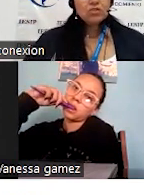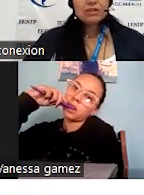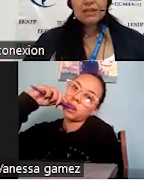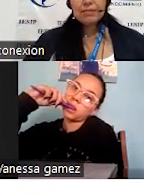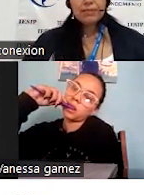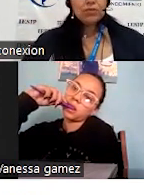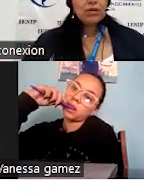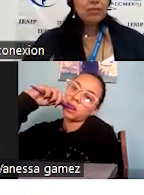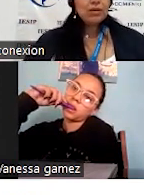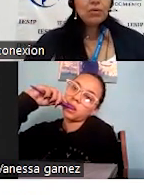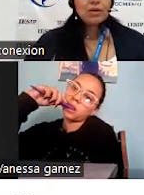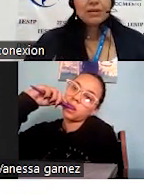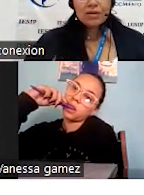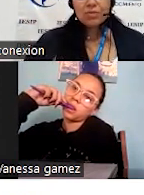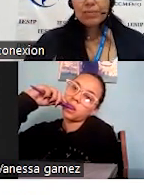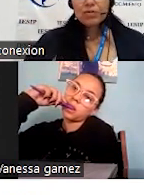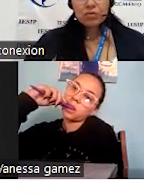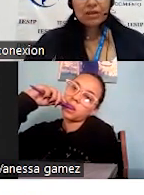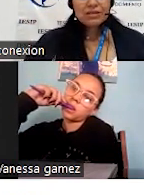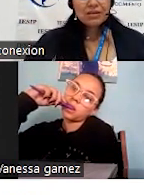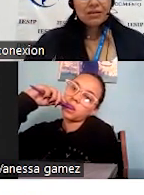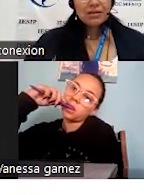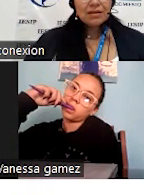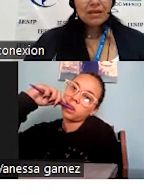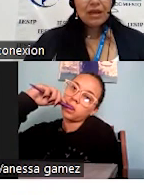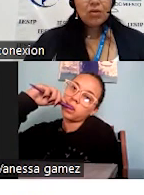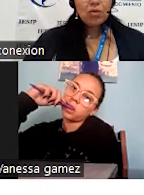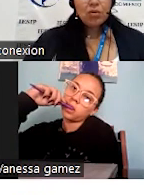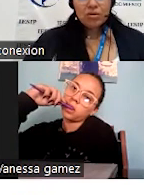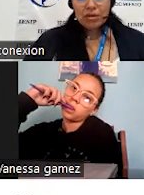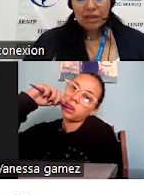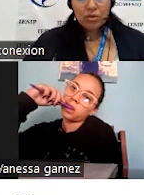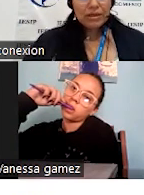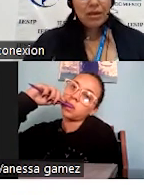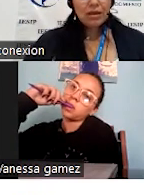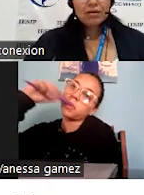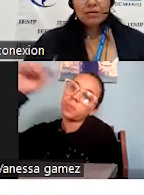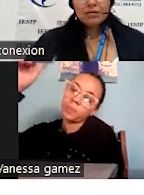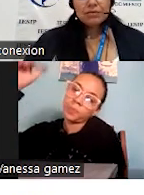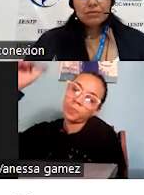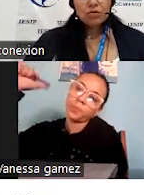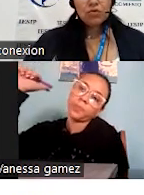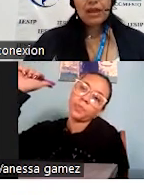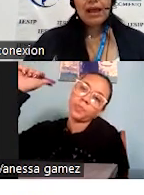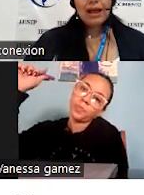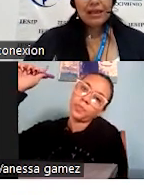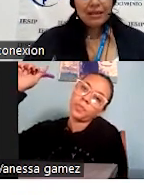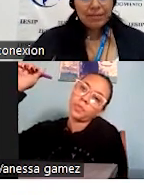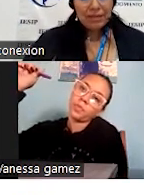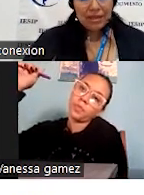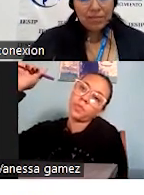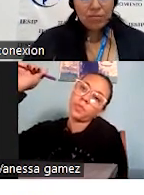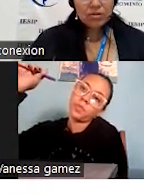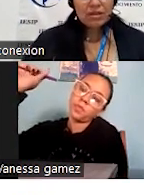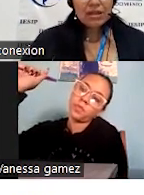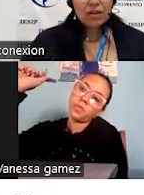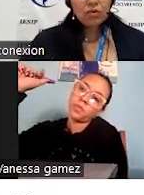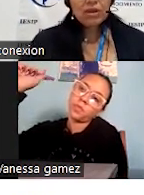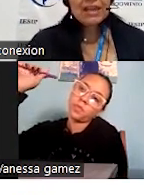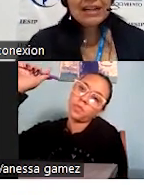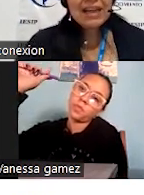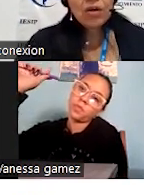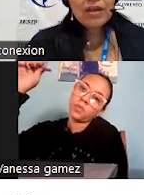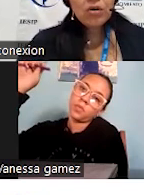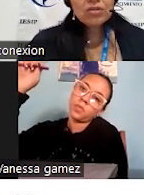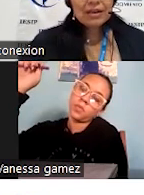tener mucho sistema, pero también tengo que tener una persona allí que lo maneje. Entonces, ahí también es importante